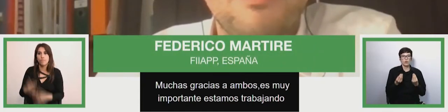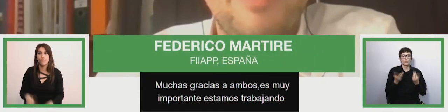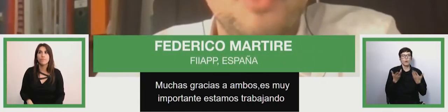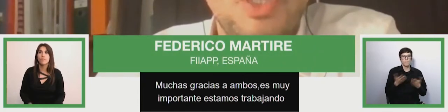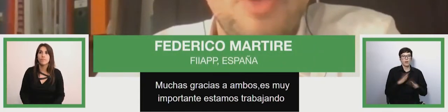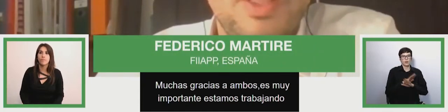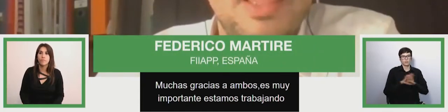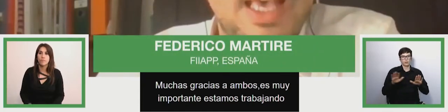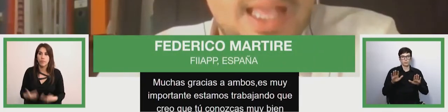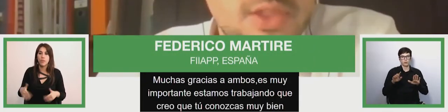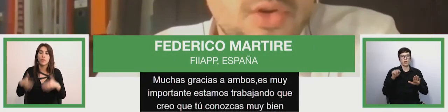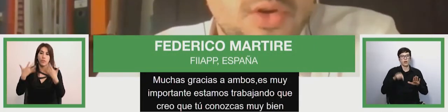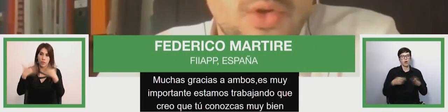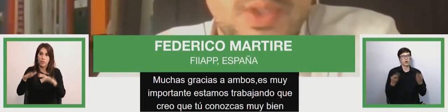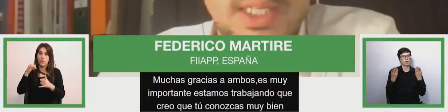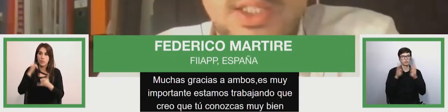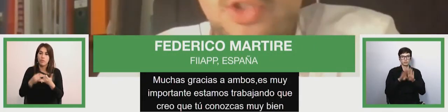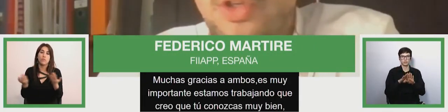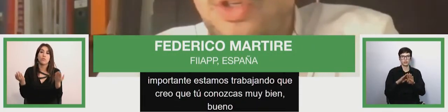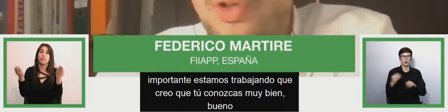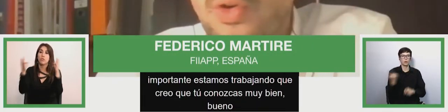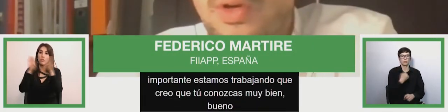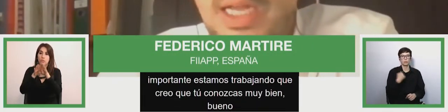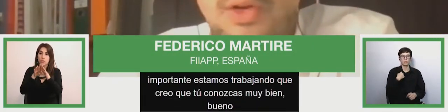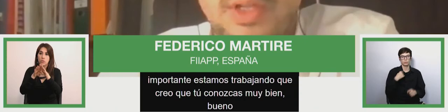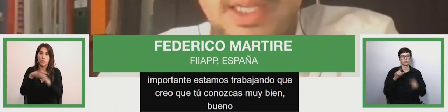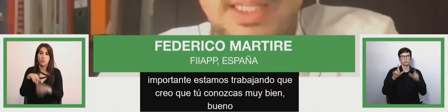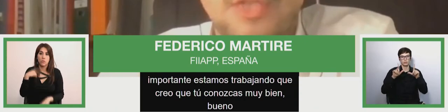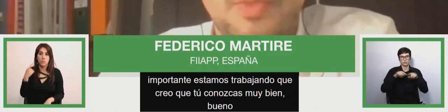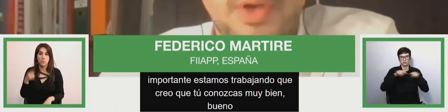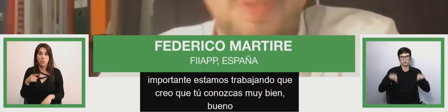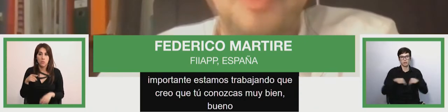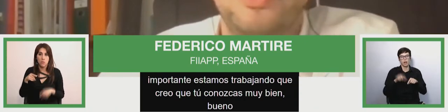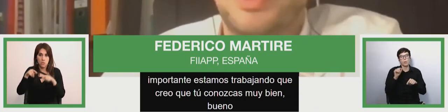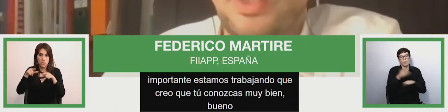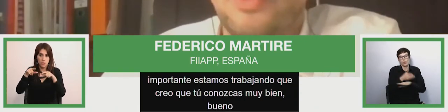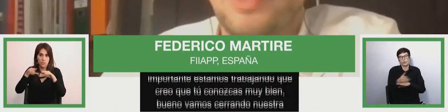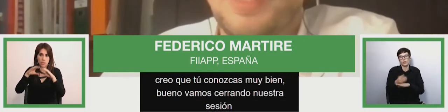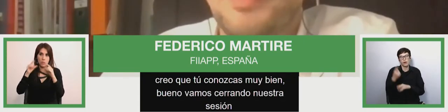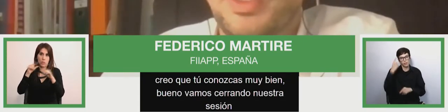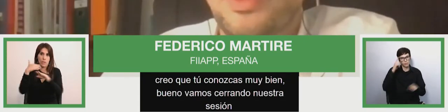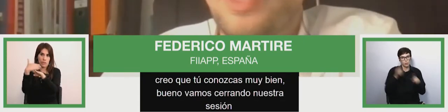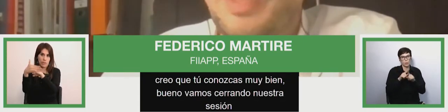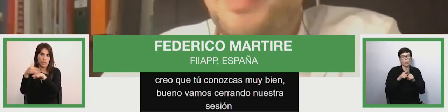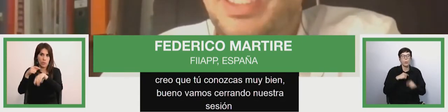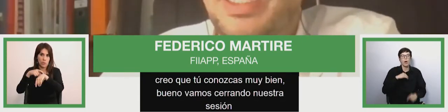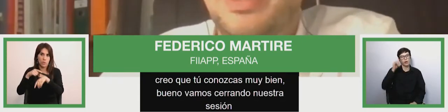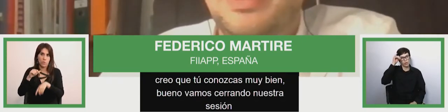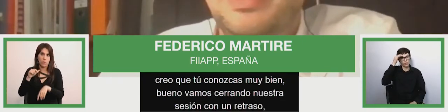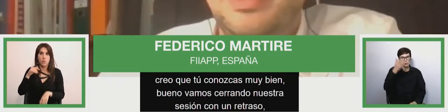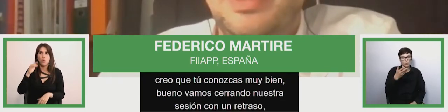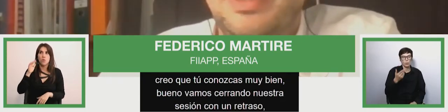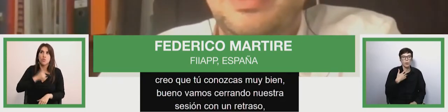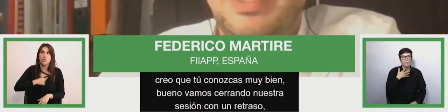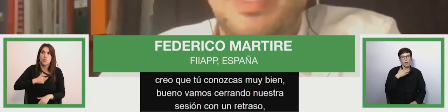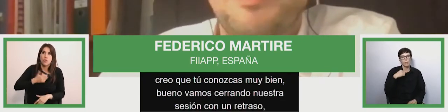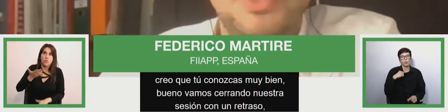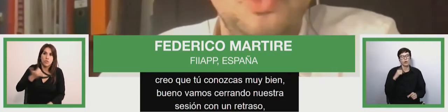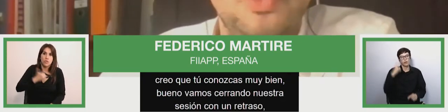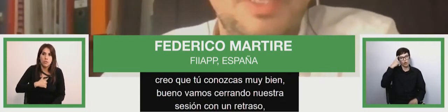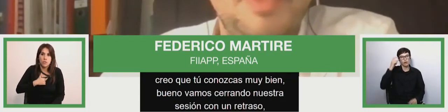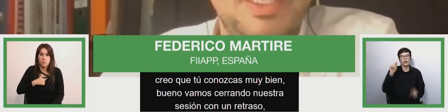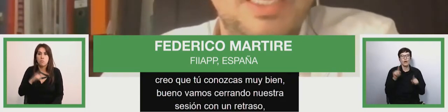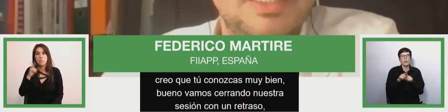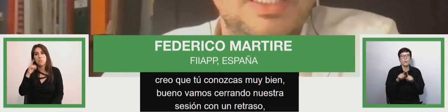vamos ahora cerrando nuestra sesión con algo de retraso pero repito creo que mereció la pena dar